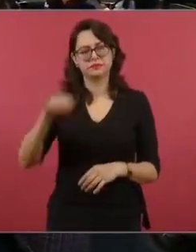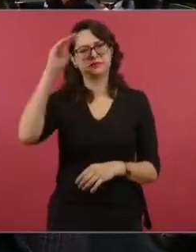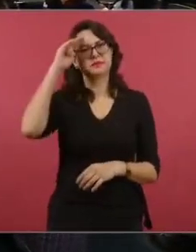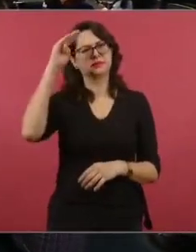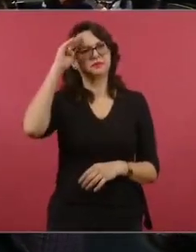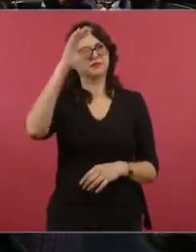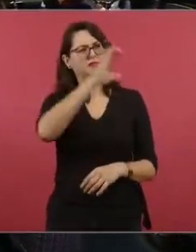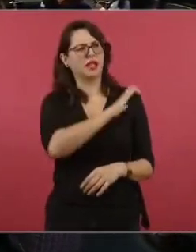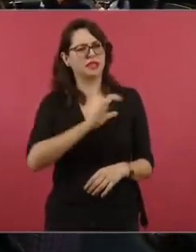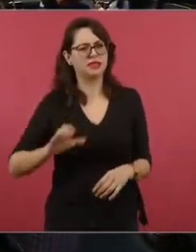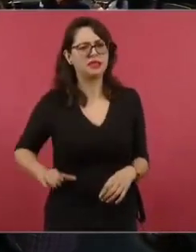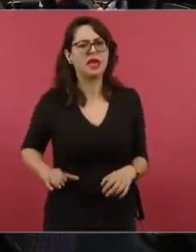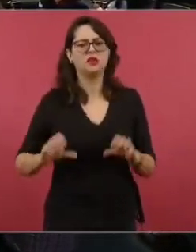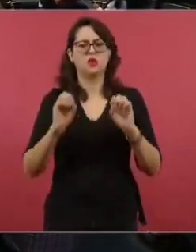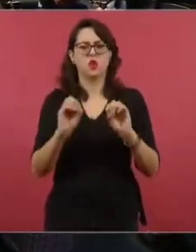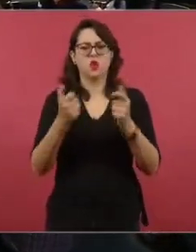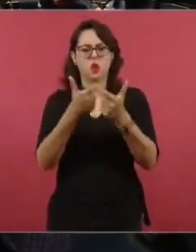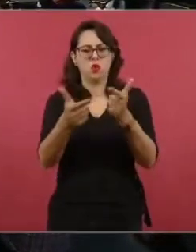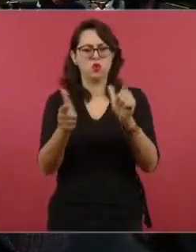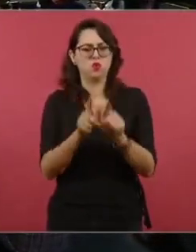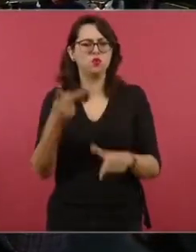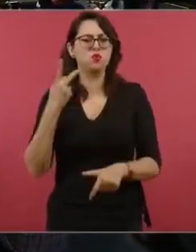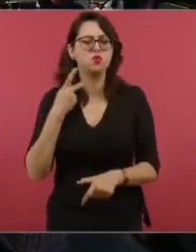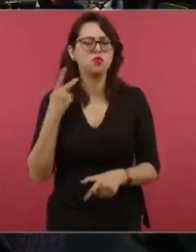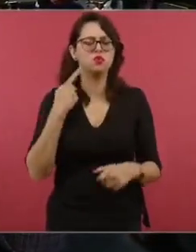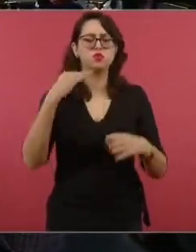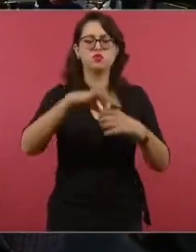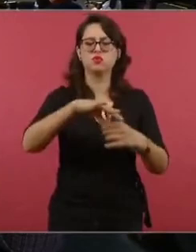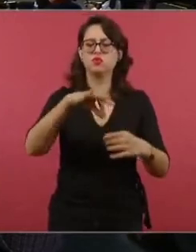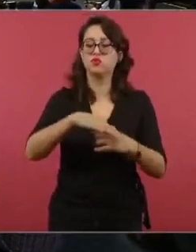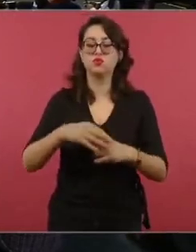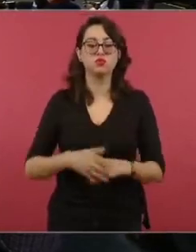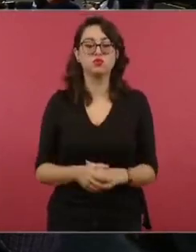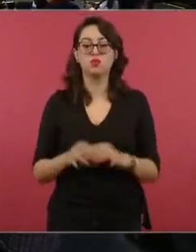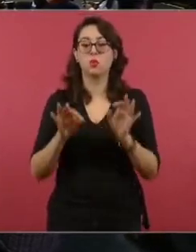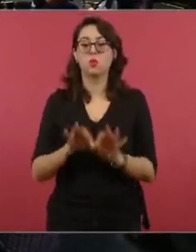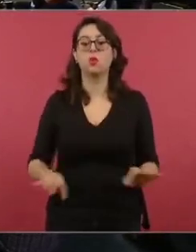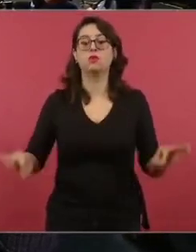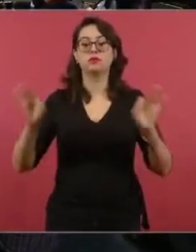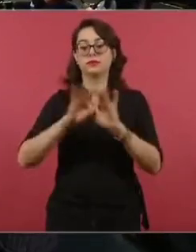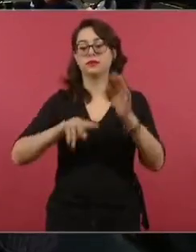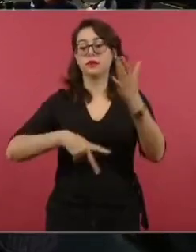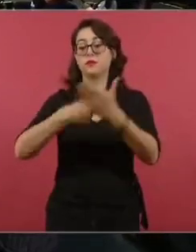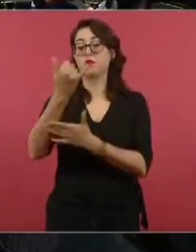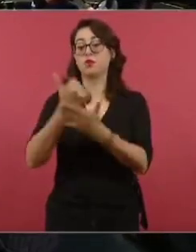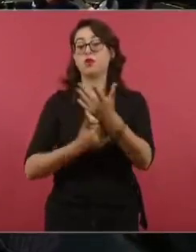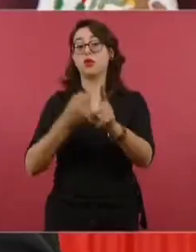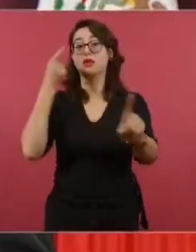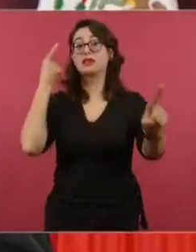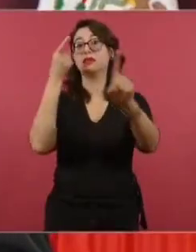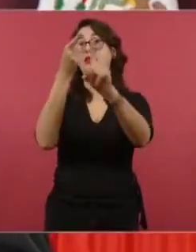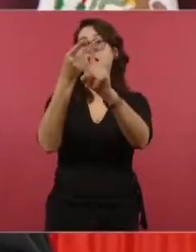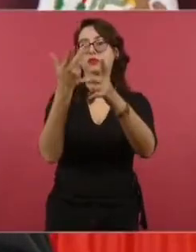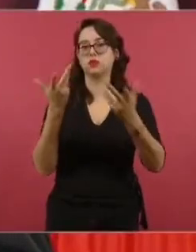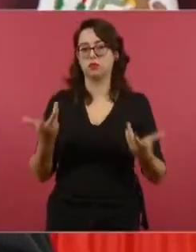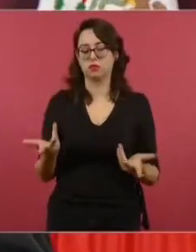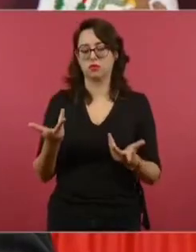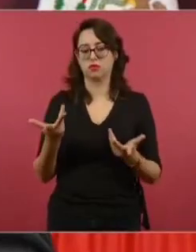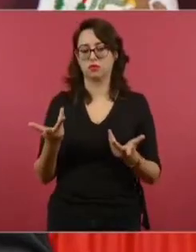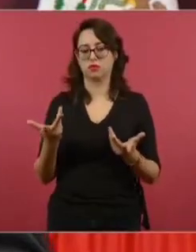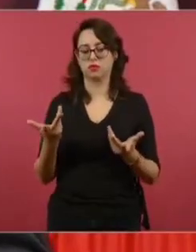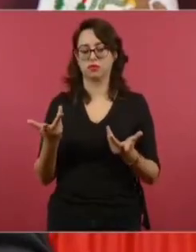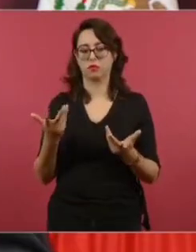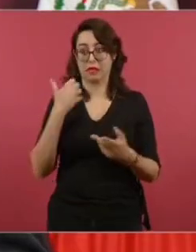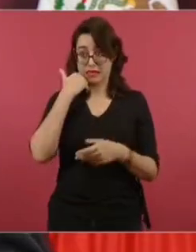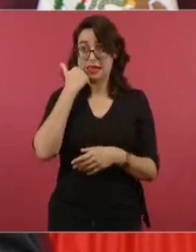es fundamentalmente votar por el proyecto de nación. ¿Qué